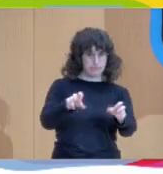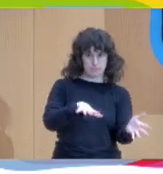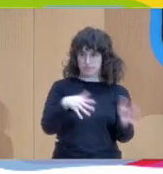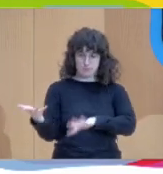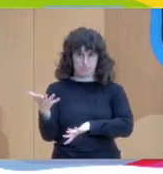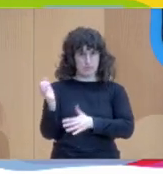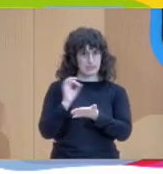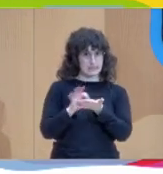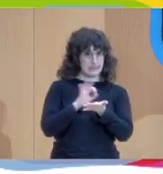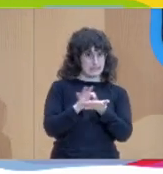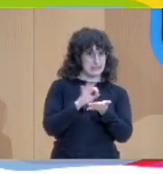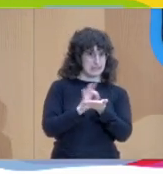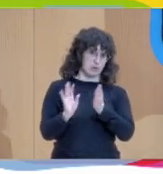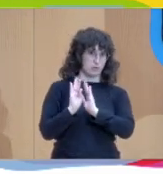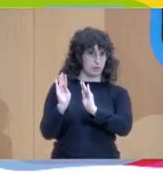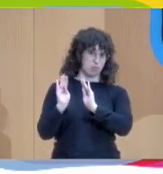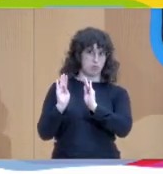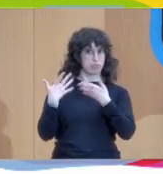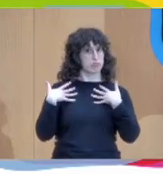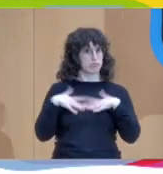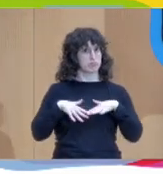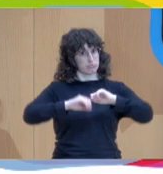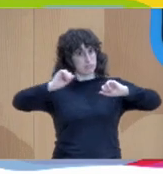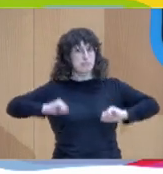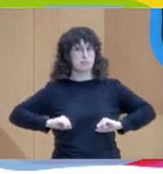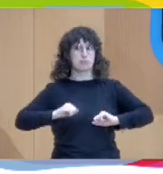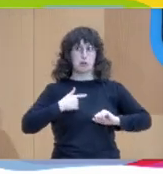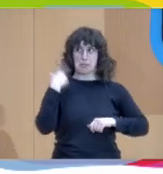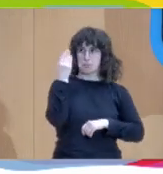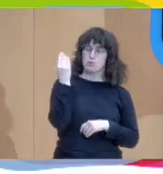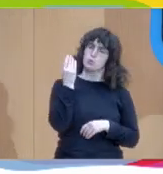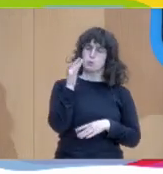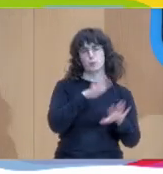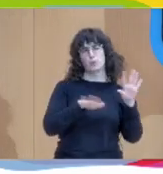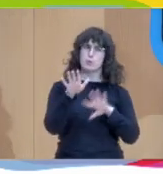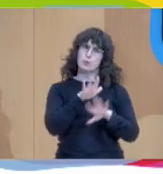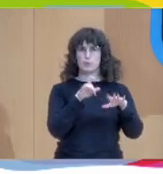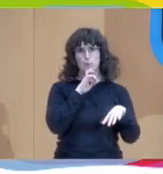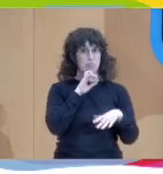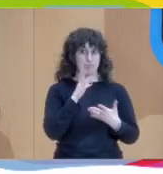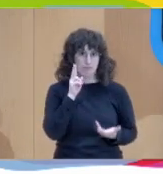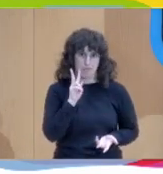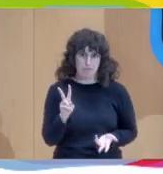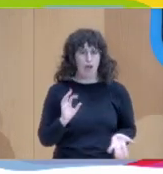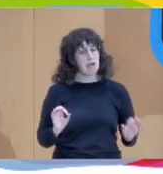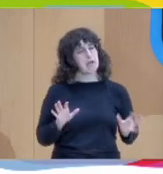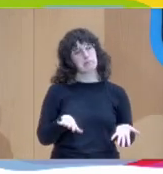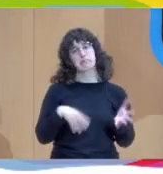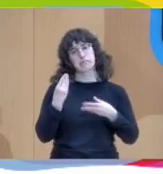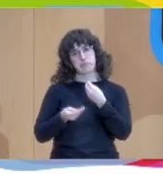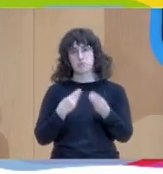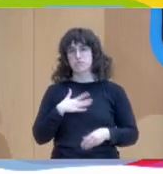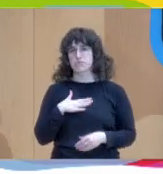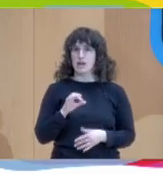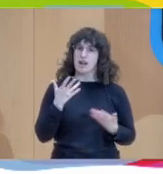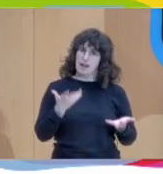Y algo que a mí me parecía bastante complicado y difícil veo que se puede llevar a cabo. Entonces, es el